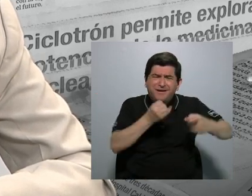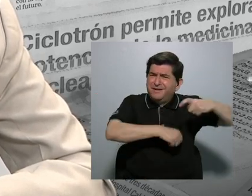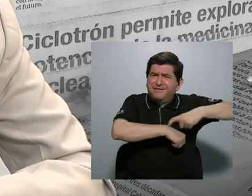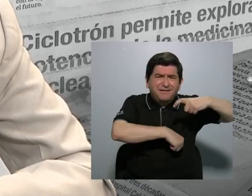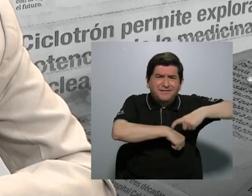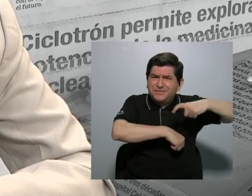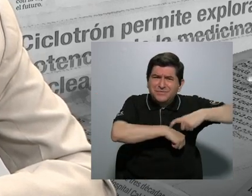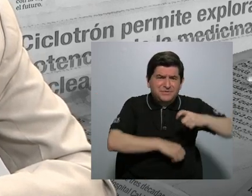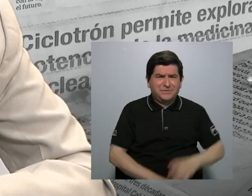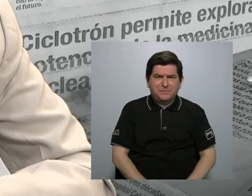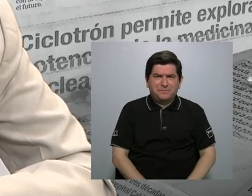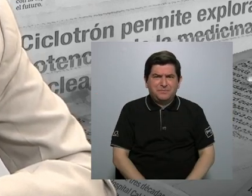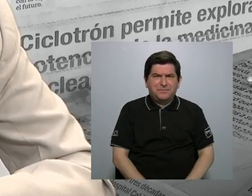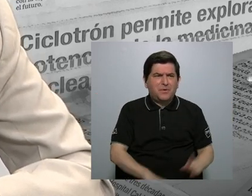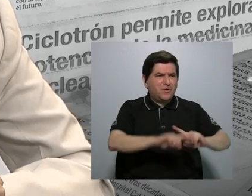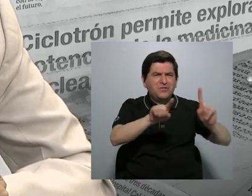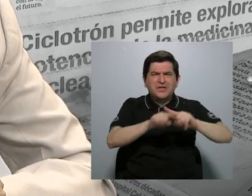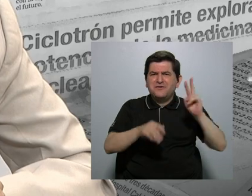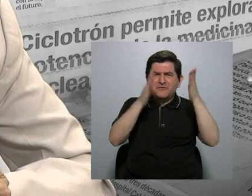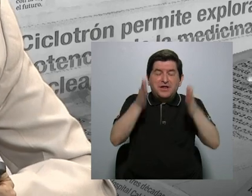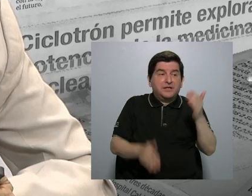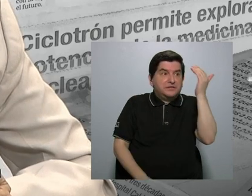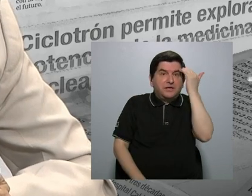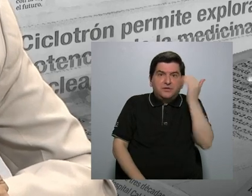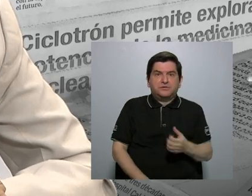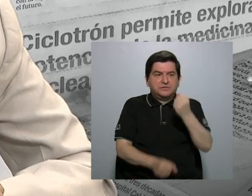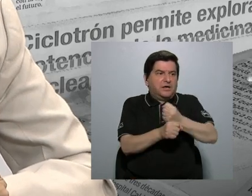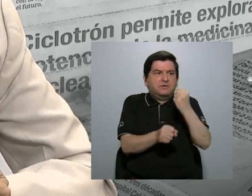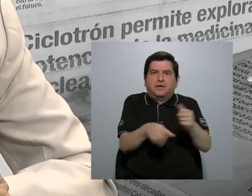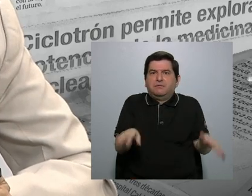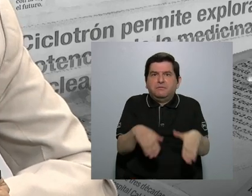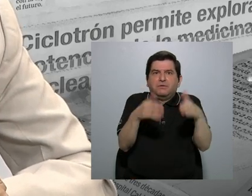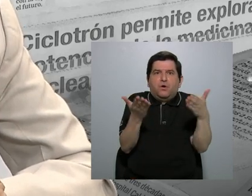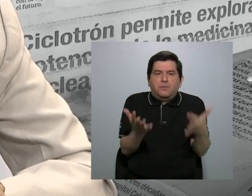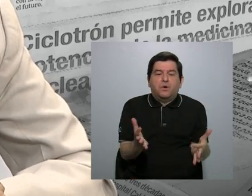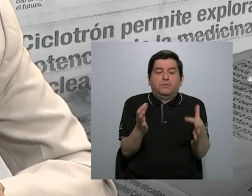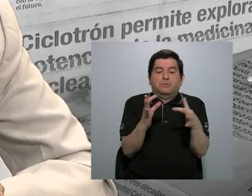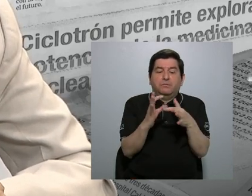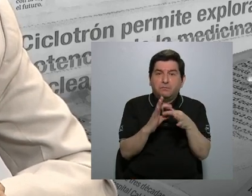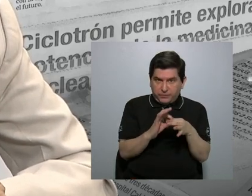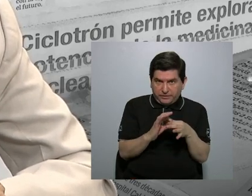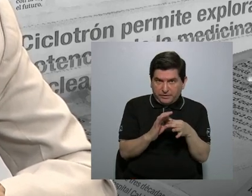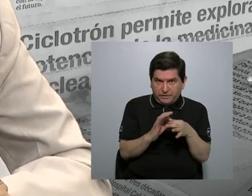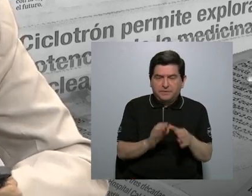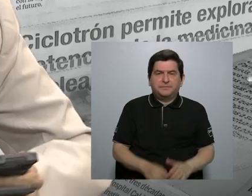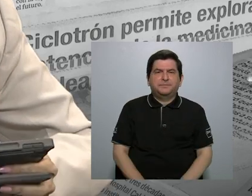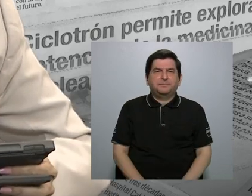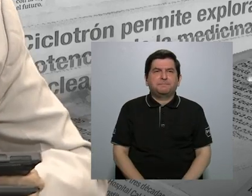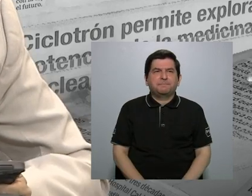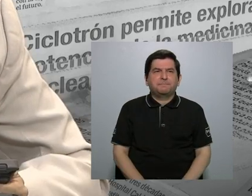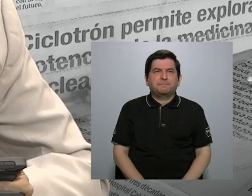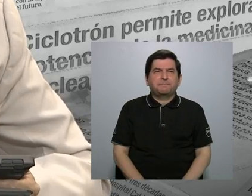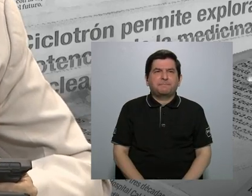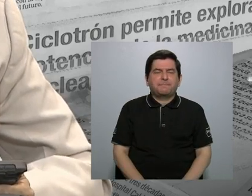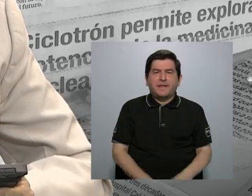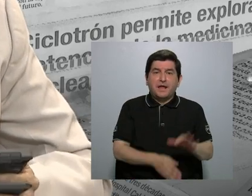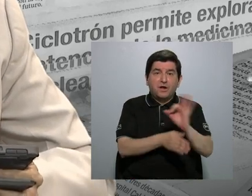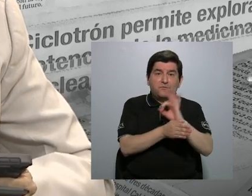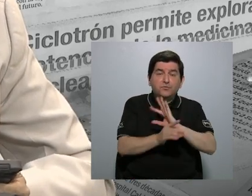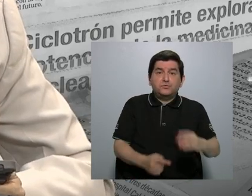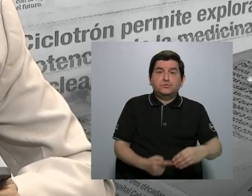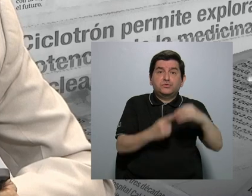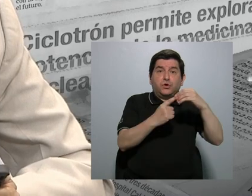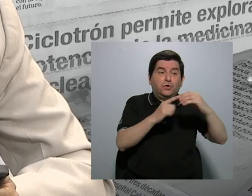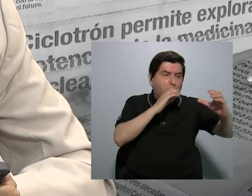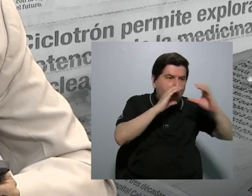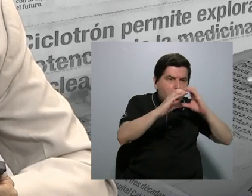muchos colegas no saben cómo trabajar en armonía y para su función principal que